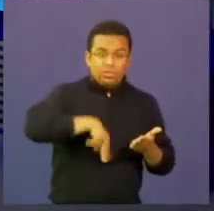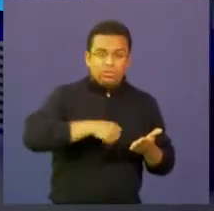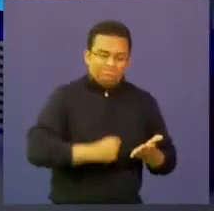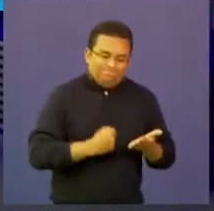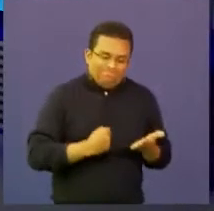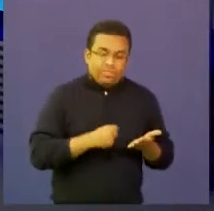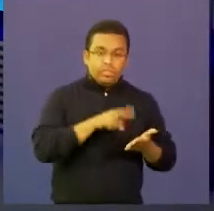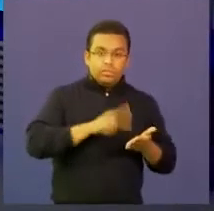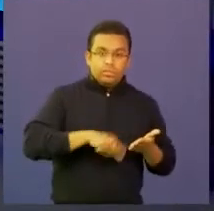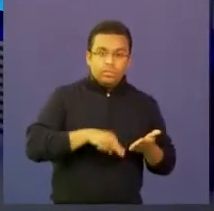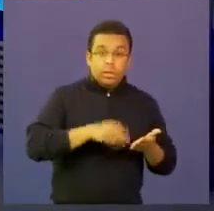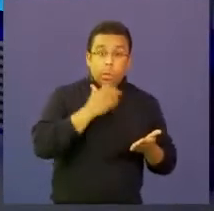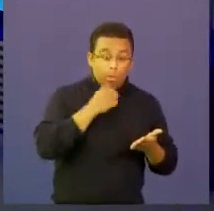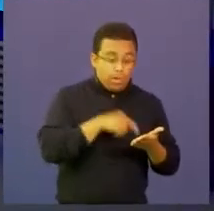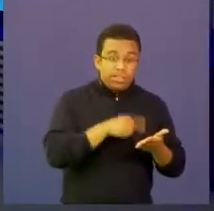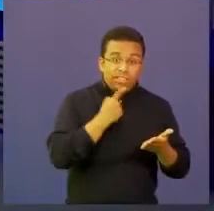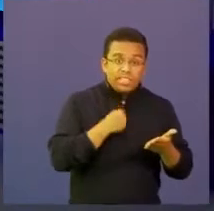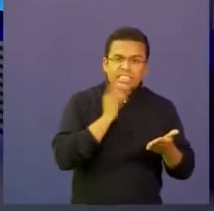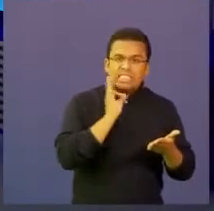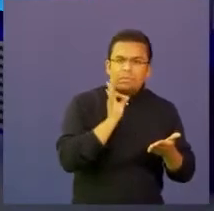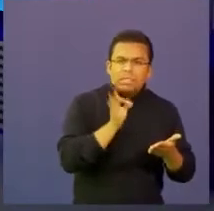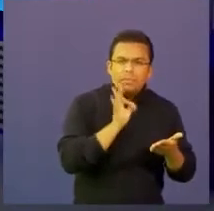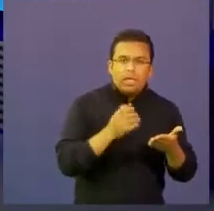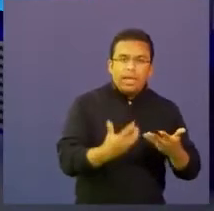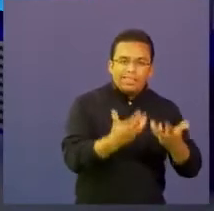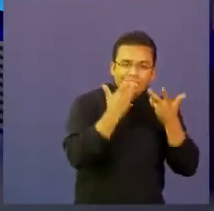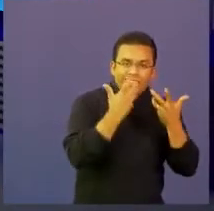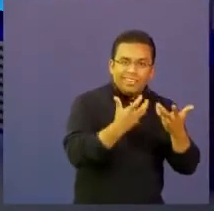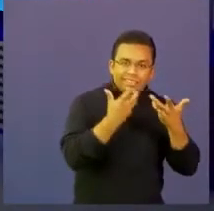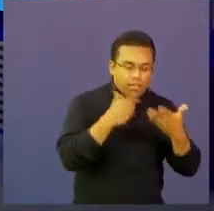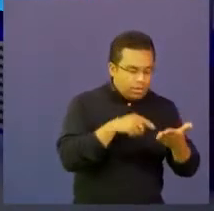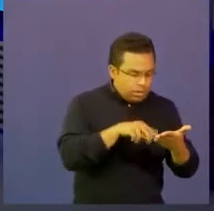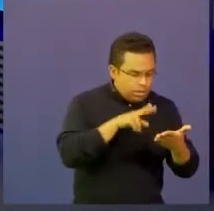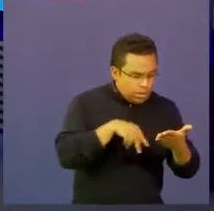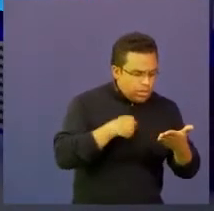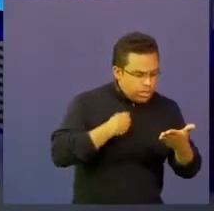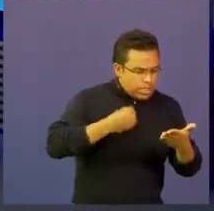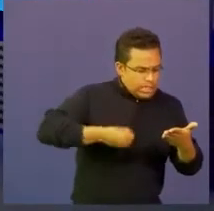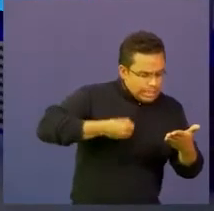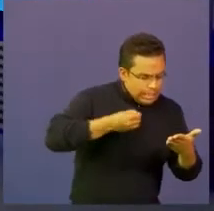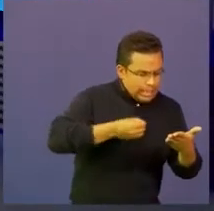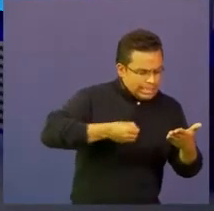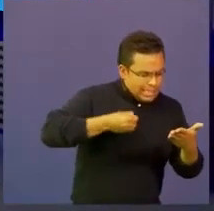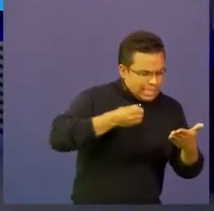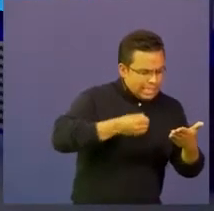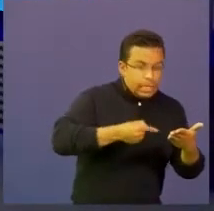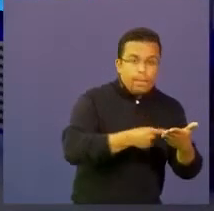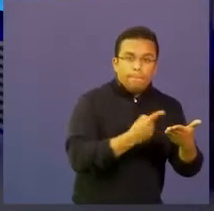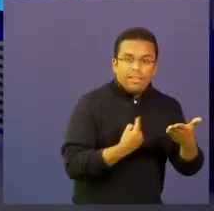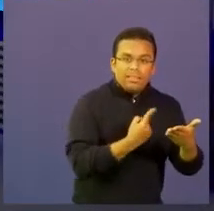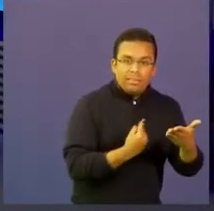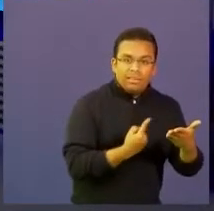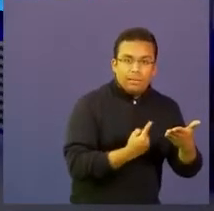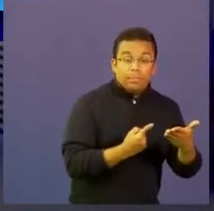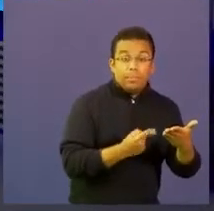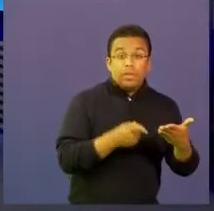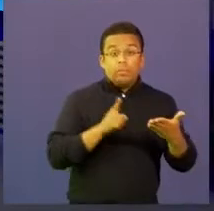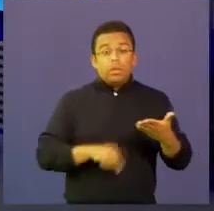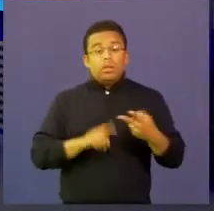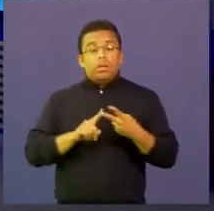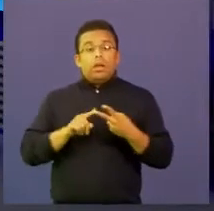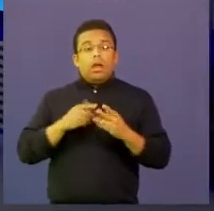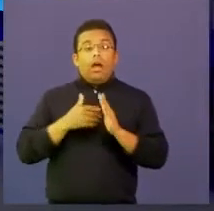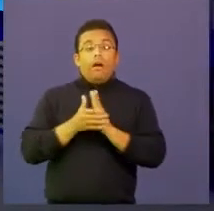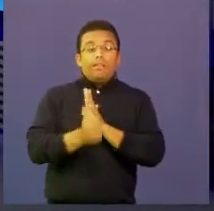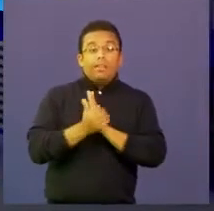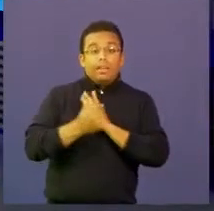un tutor que está enseñando permanentemente a los estudiantes qué deben hacer en el desarrollo del juego. También pueden desarrollar habilidades, por ejemplo, de